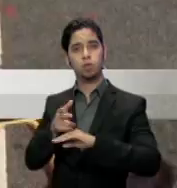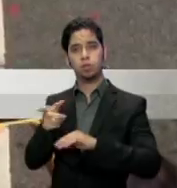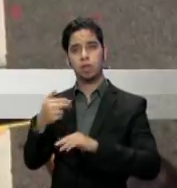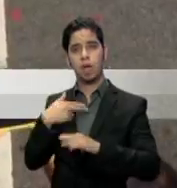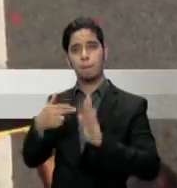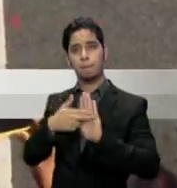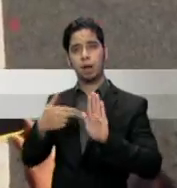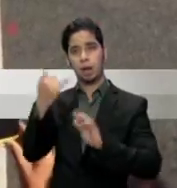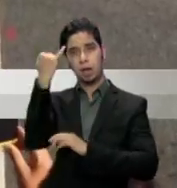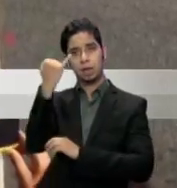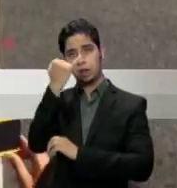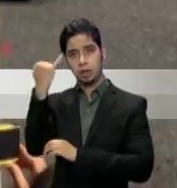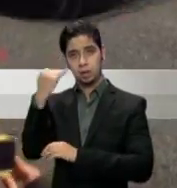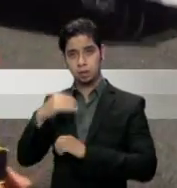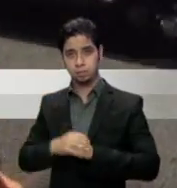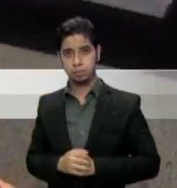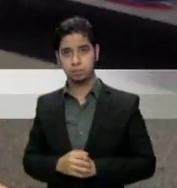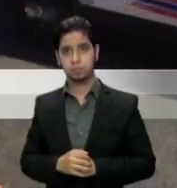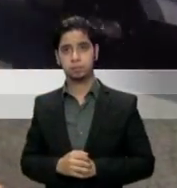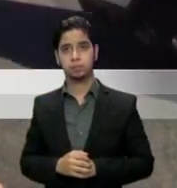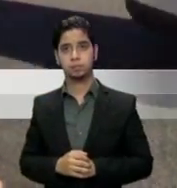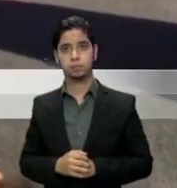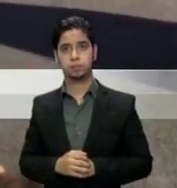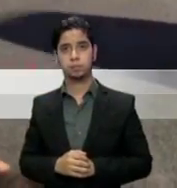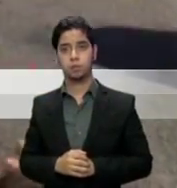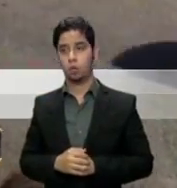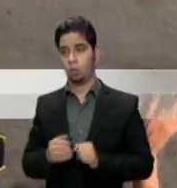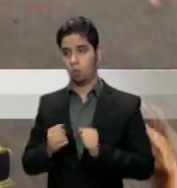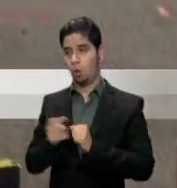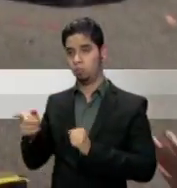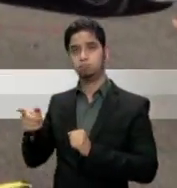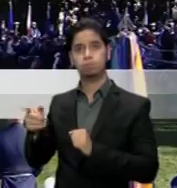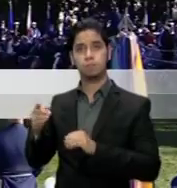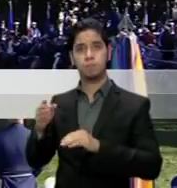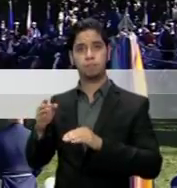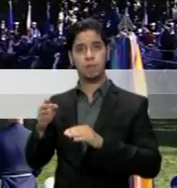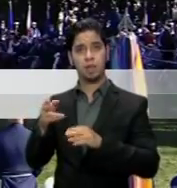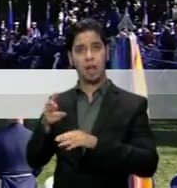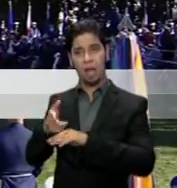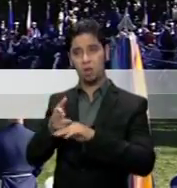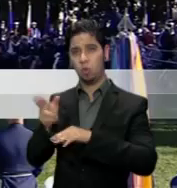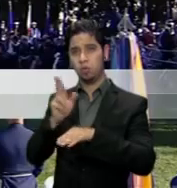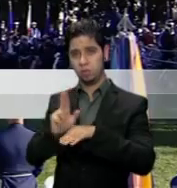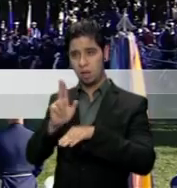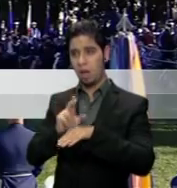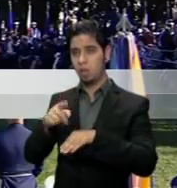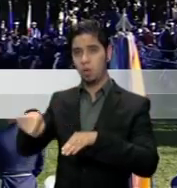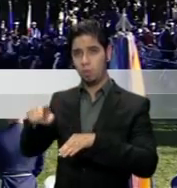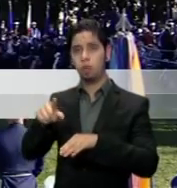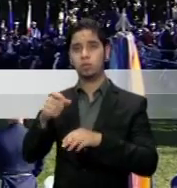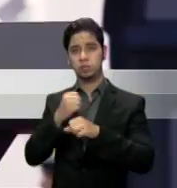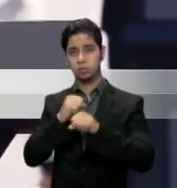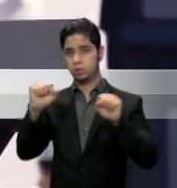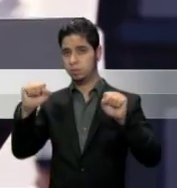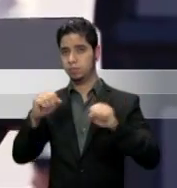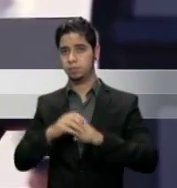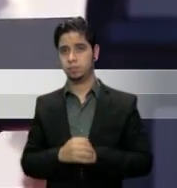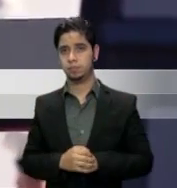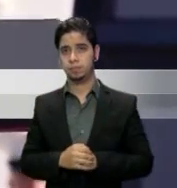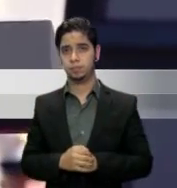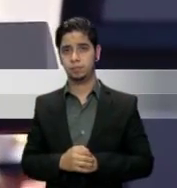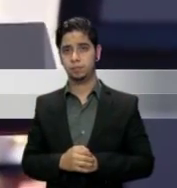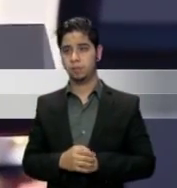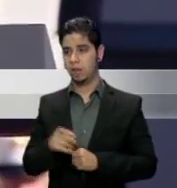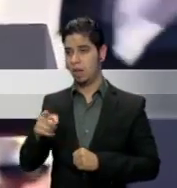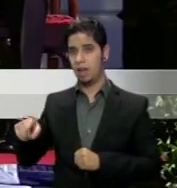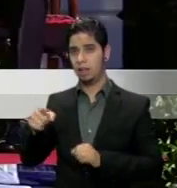medio de los enormes vehículos utilizados por los agentes de seguridad. En su primer discurso, la Casa Blanca se presentó como